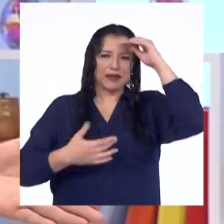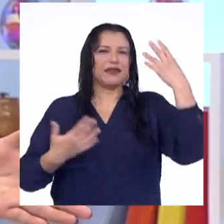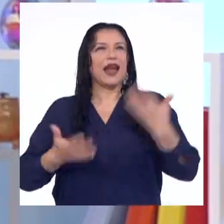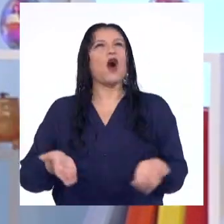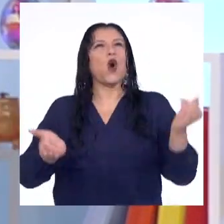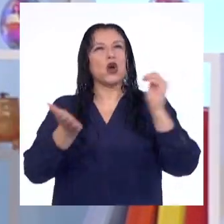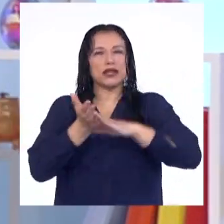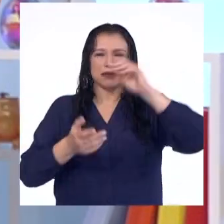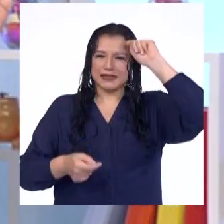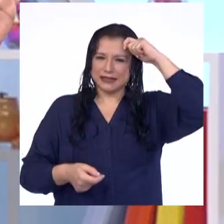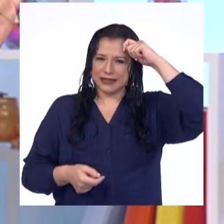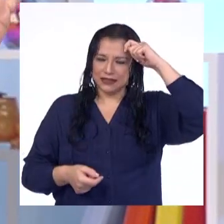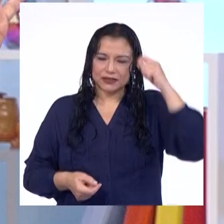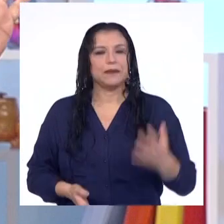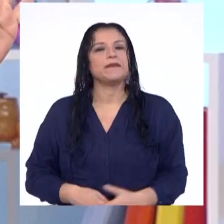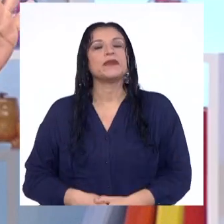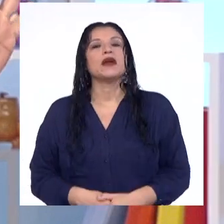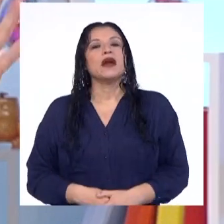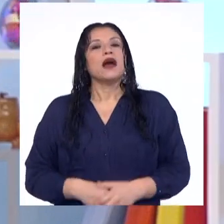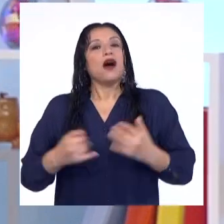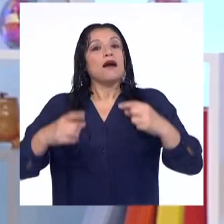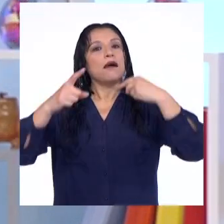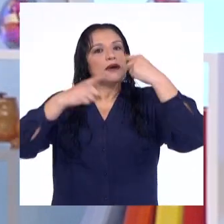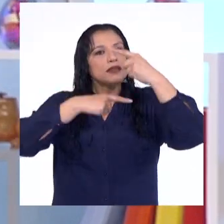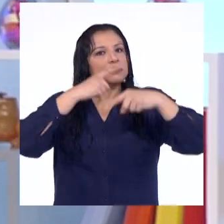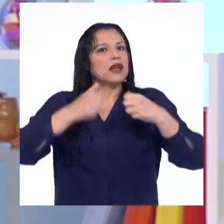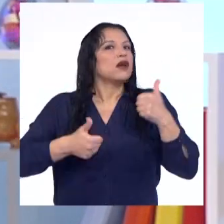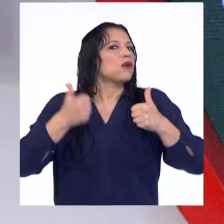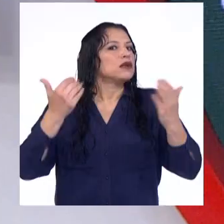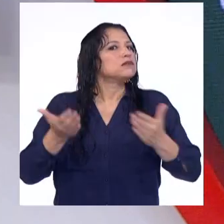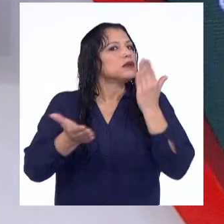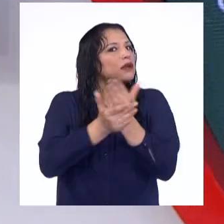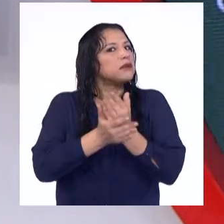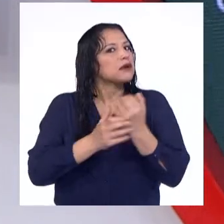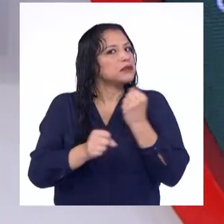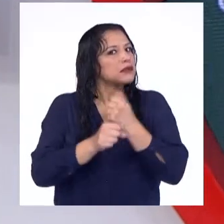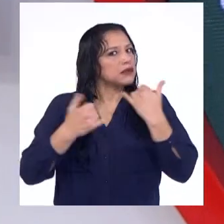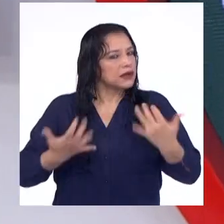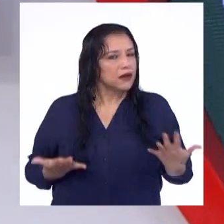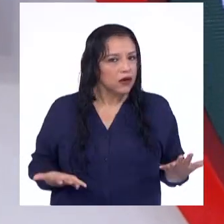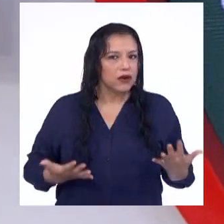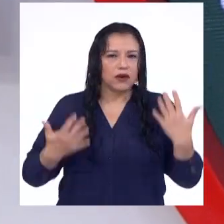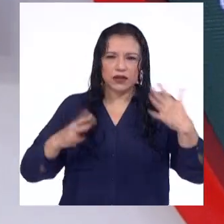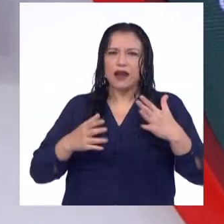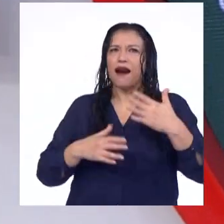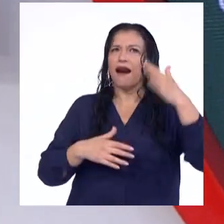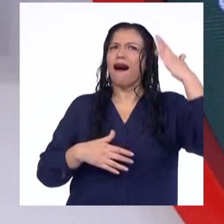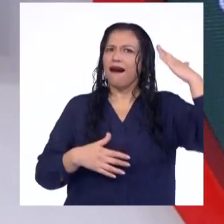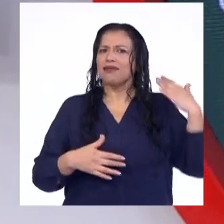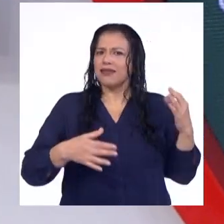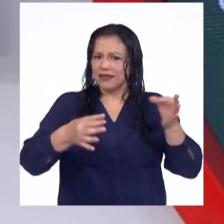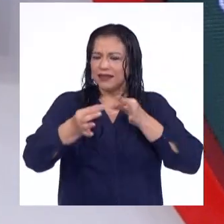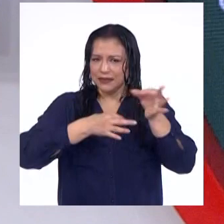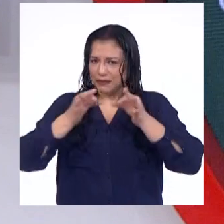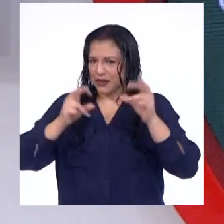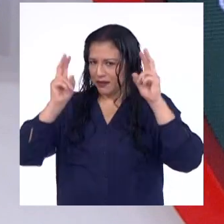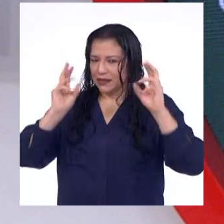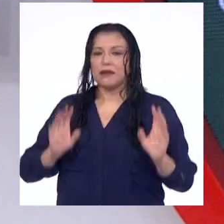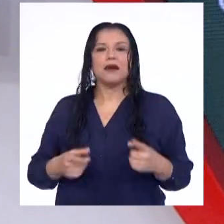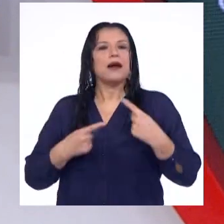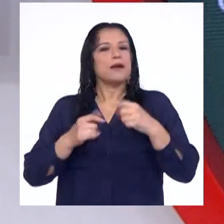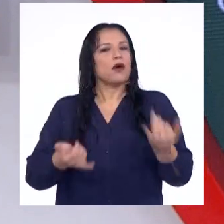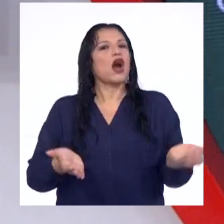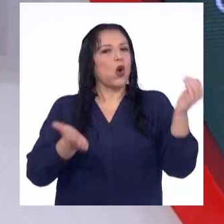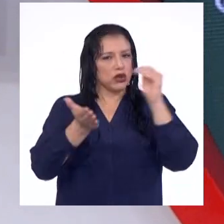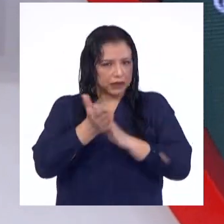reafirmé. Bueno, ahora vamos a contarles la situación a trabajar. Esta situación ya fue mencionada en programas anteriores, pero la vamos